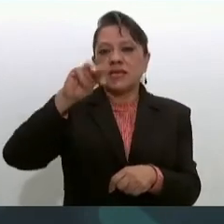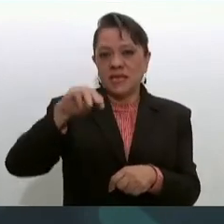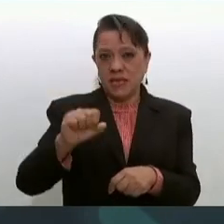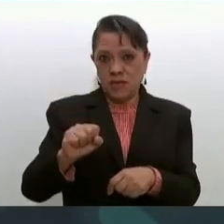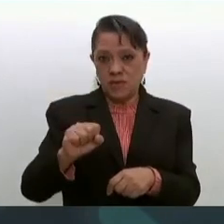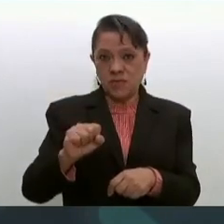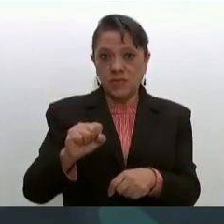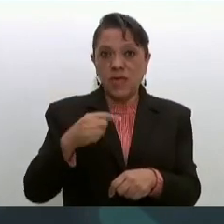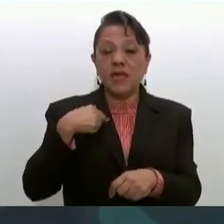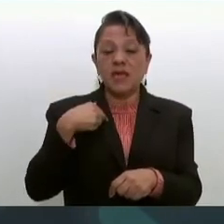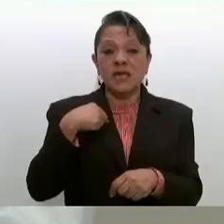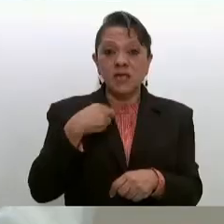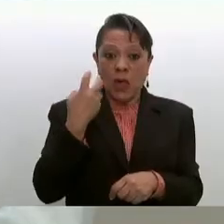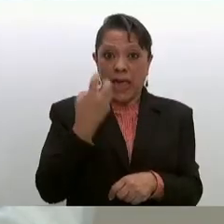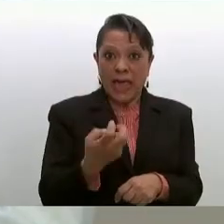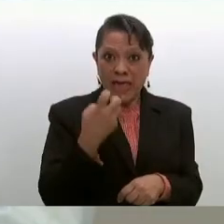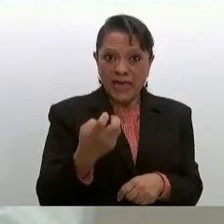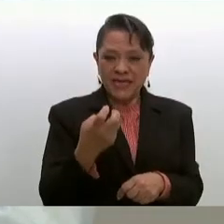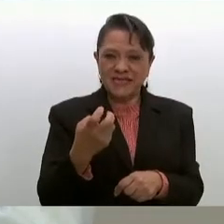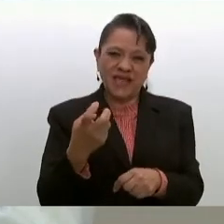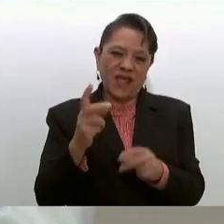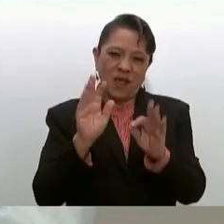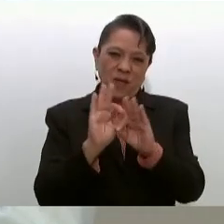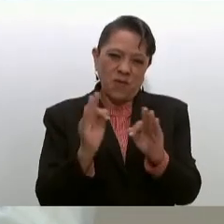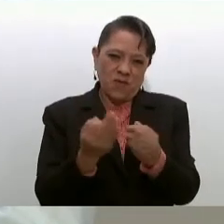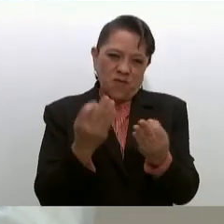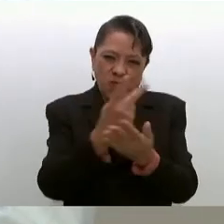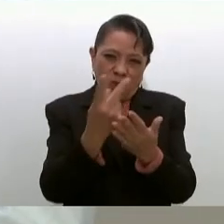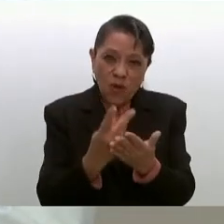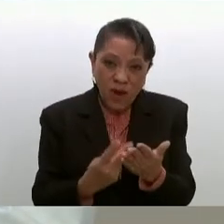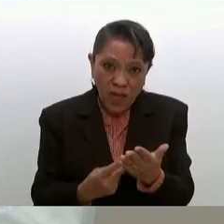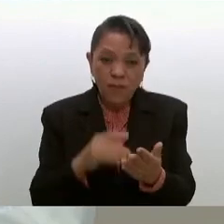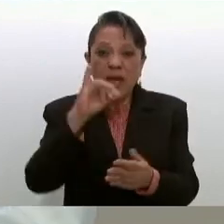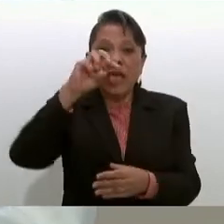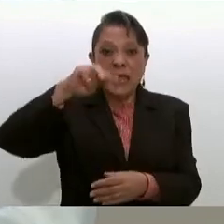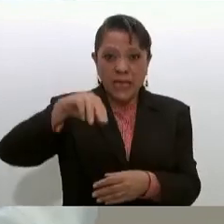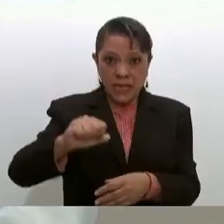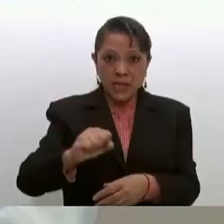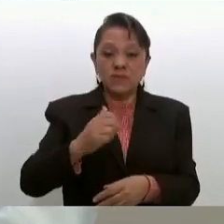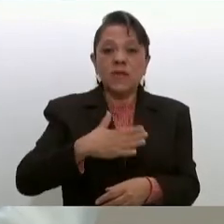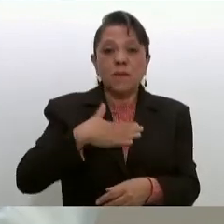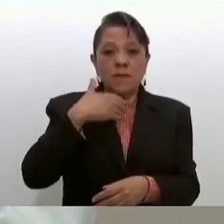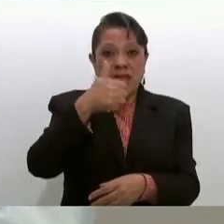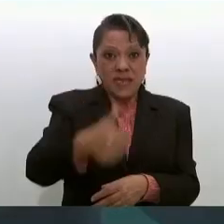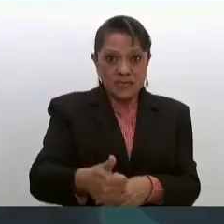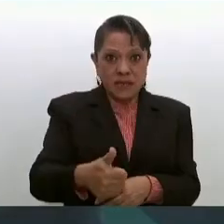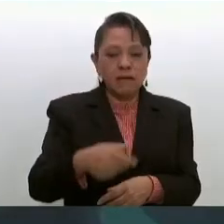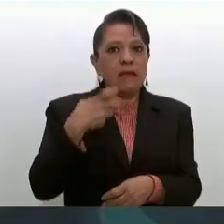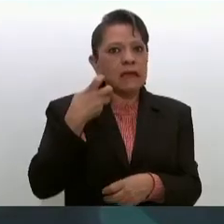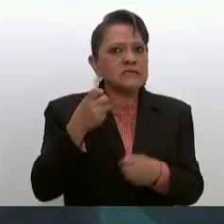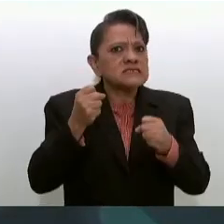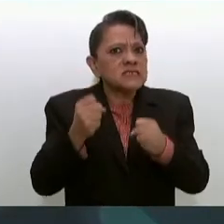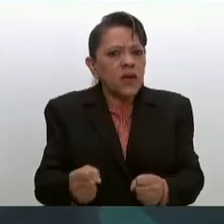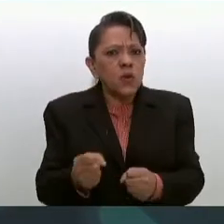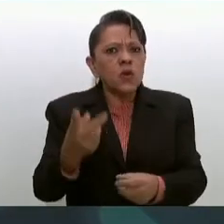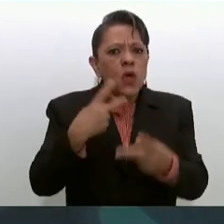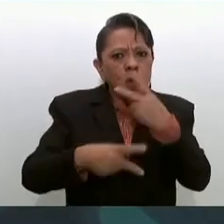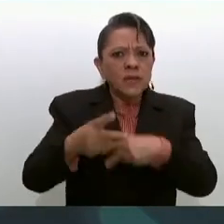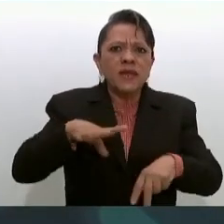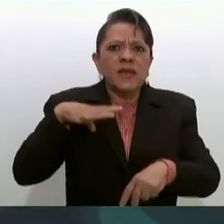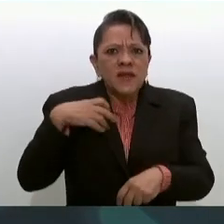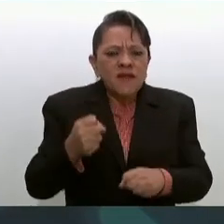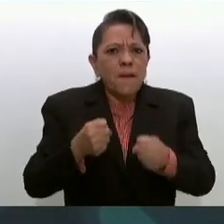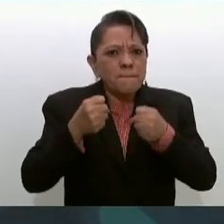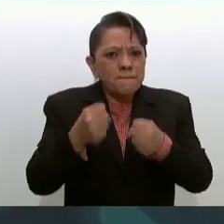me refiero al modelo IMSS-Bienestar, con el que estamos seguros que vendrá a reforzar y fortalecer los servicios